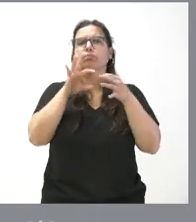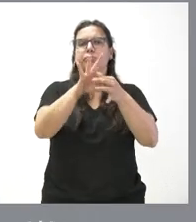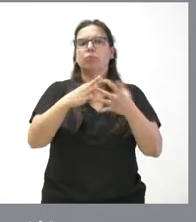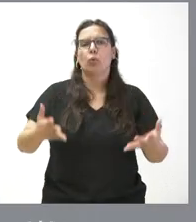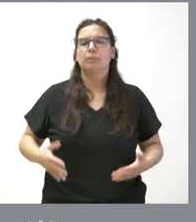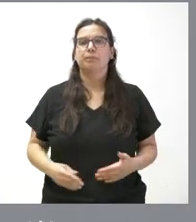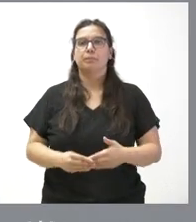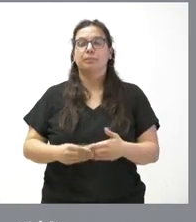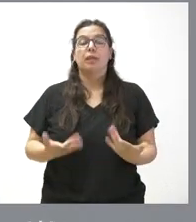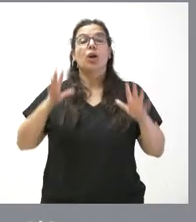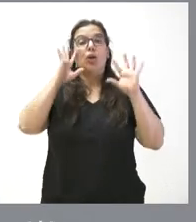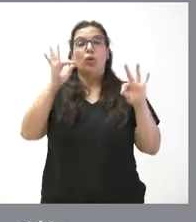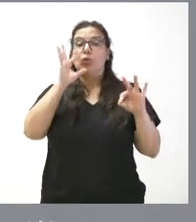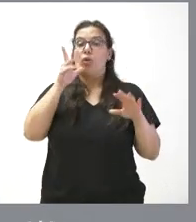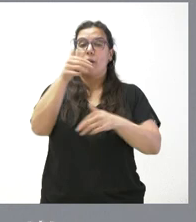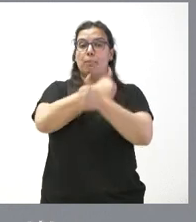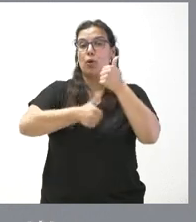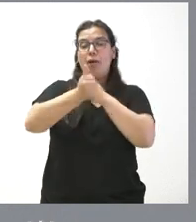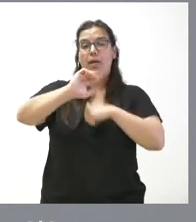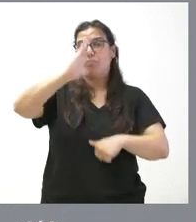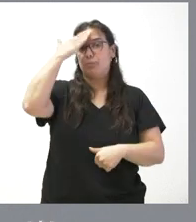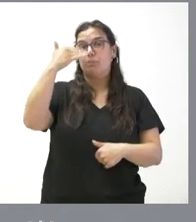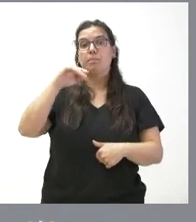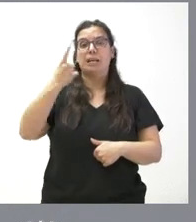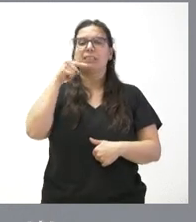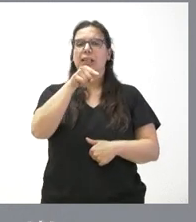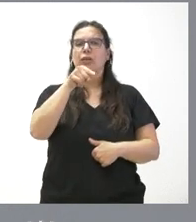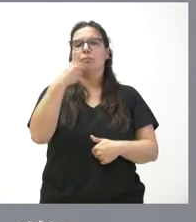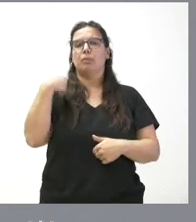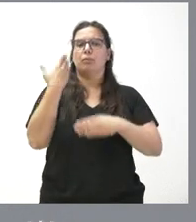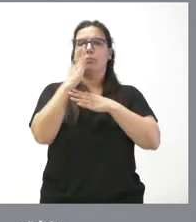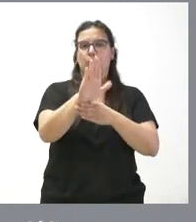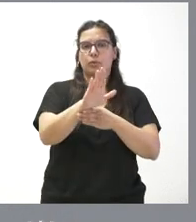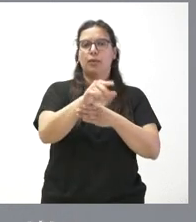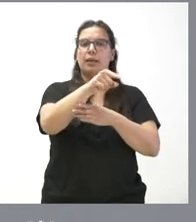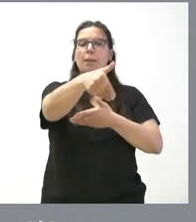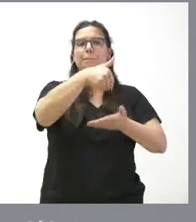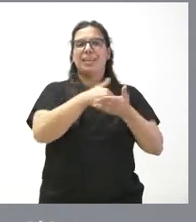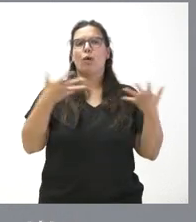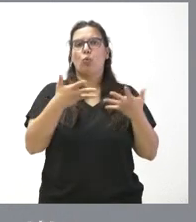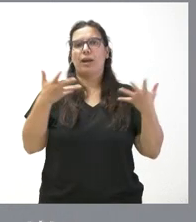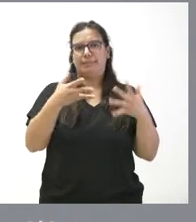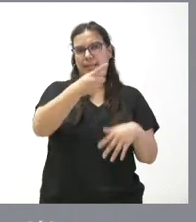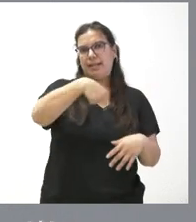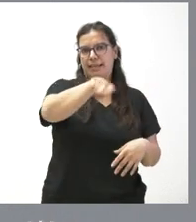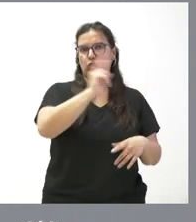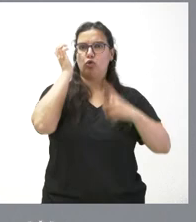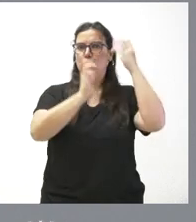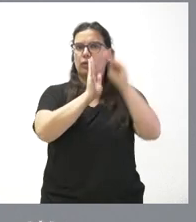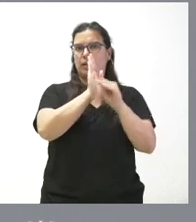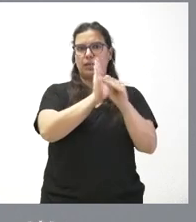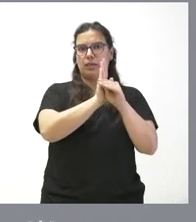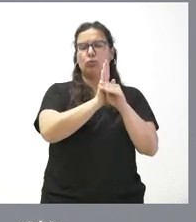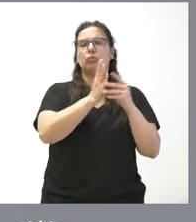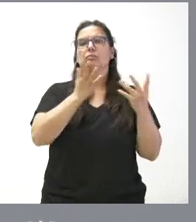Lógicamente, ahora la primera prioridad tiene que ser esto que hemos planteado, que es lo que nos piden con cierta urgencia las organizaciones agrarias, los ganaderos, que es